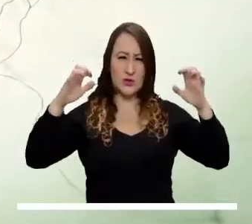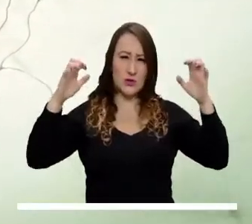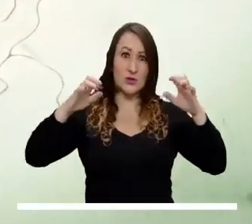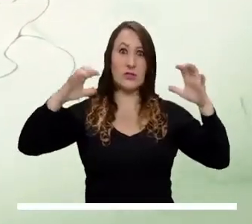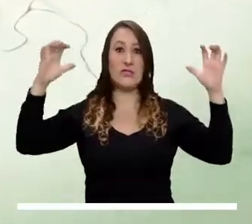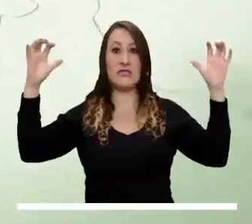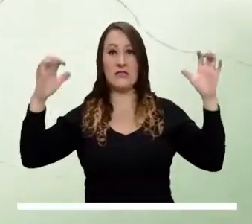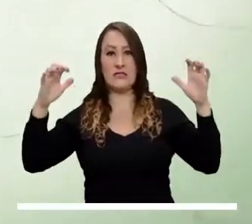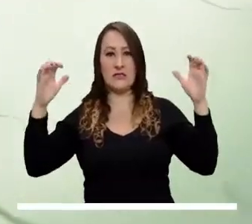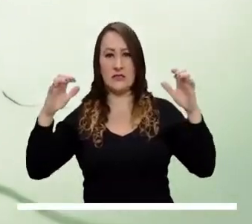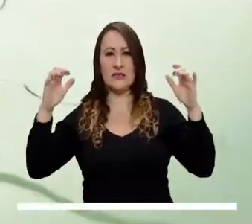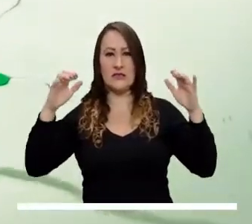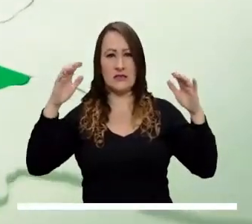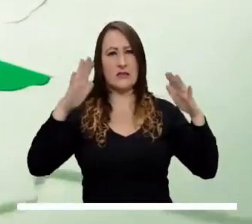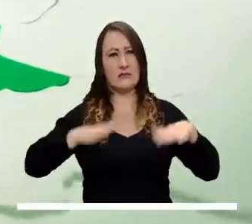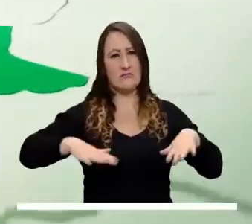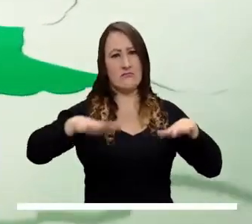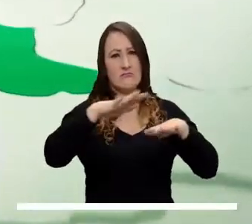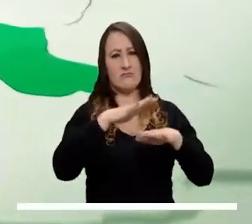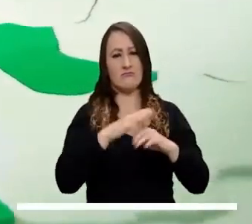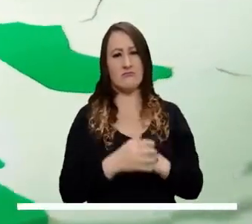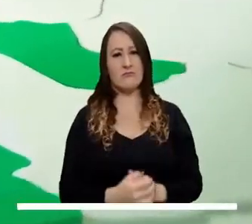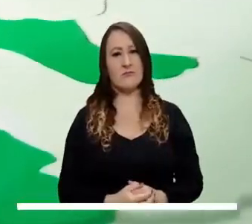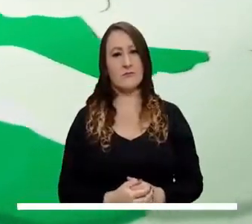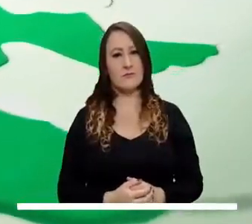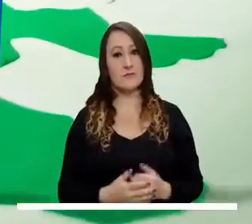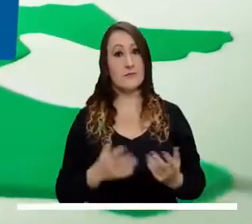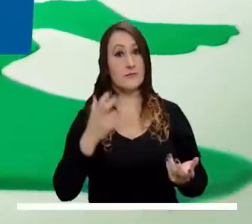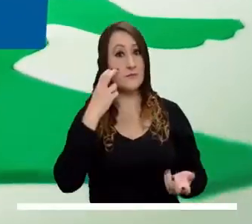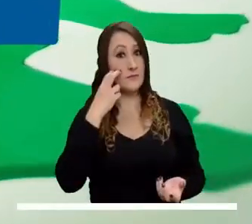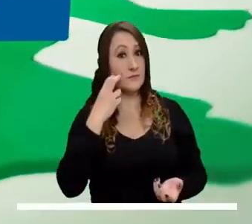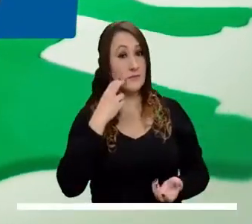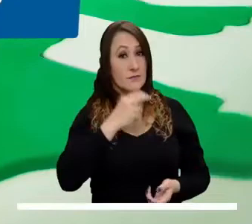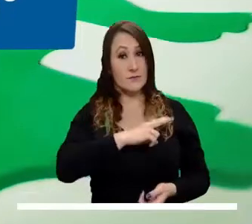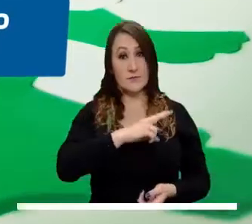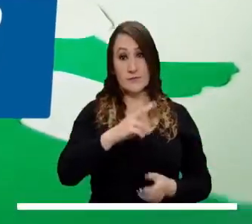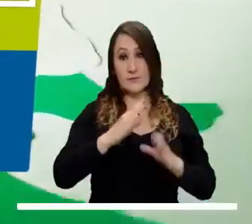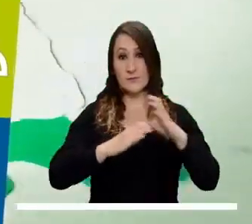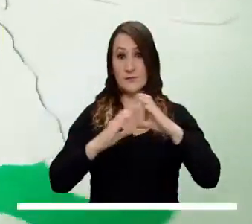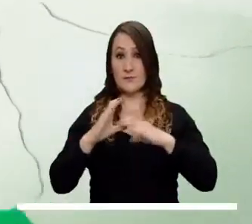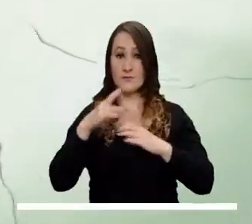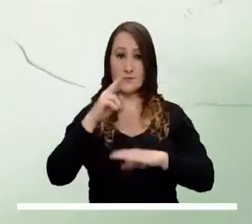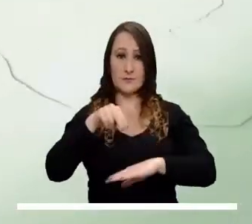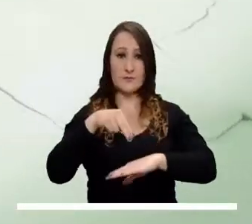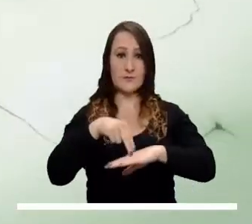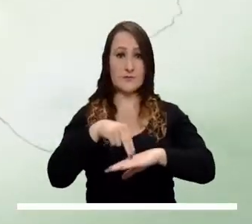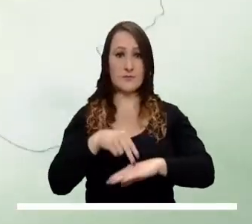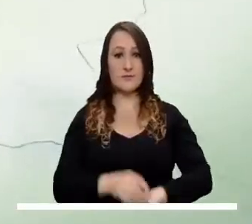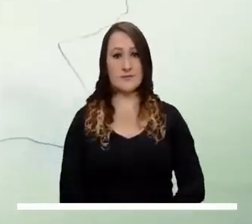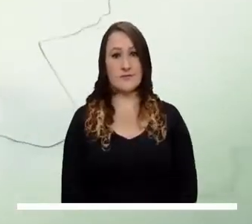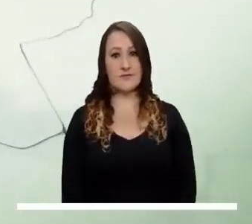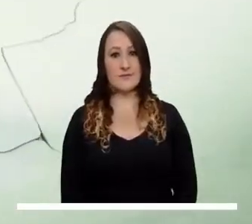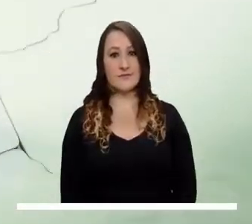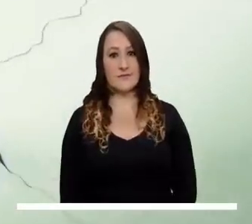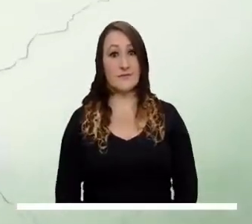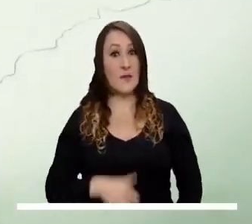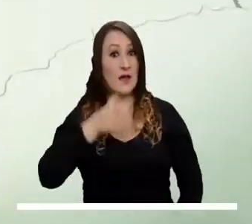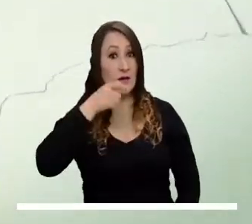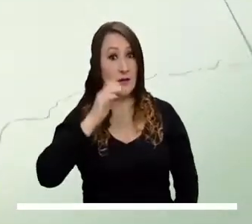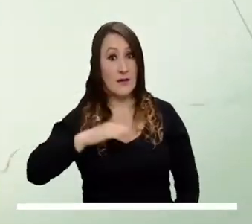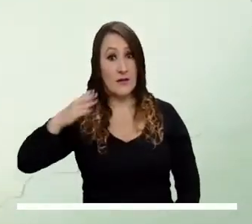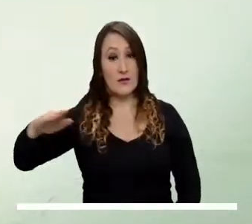¡Suscríbete al En amplios sectores de la región, entre ellos Chocó, Valle, Cauca y Nariño.